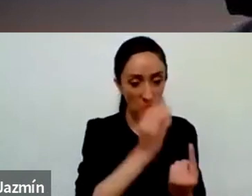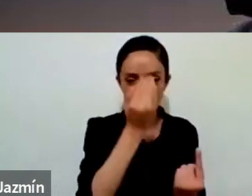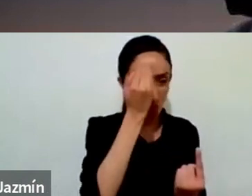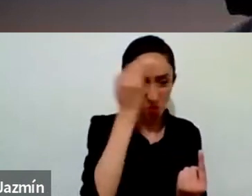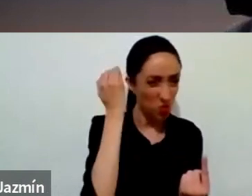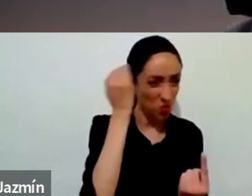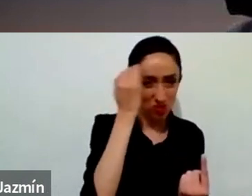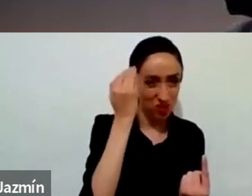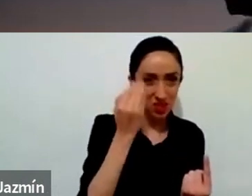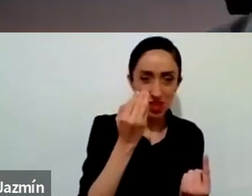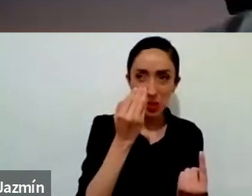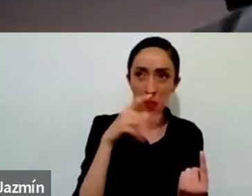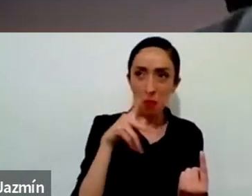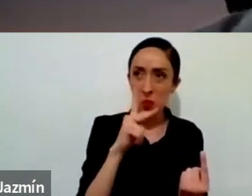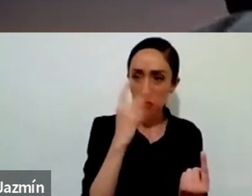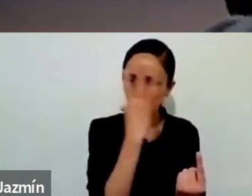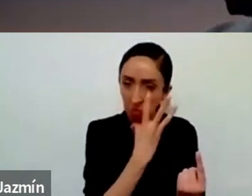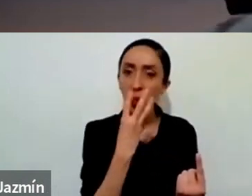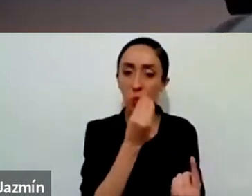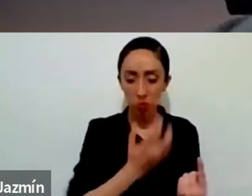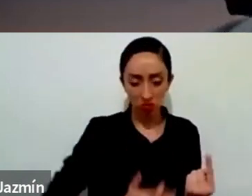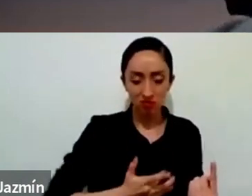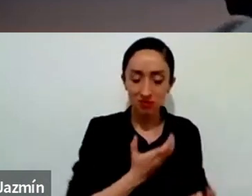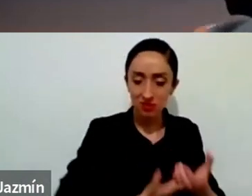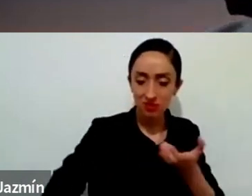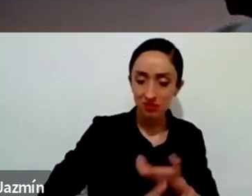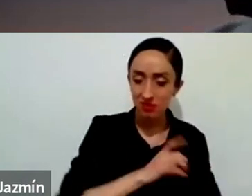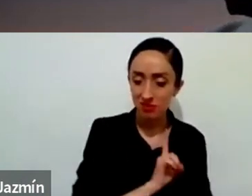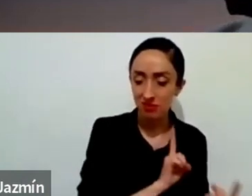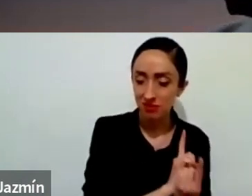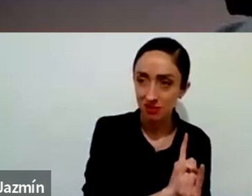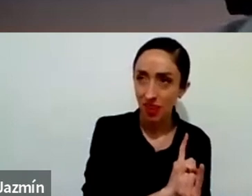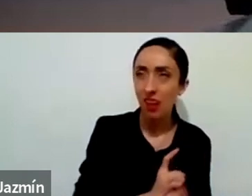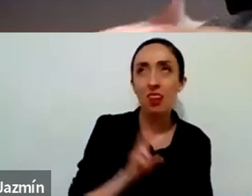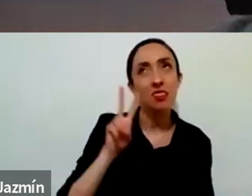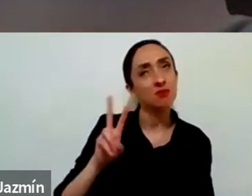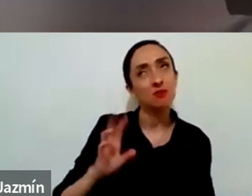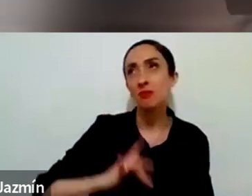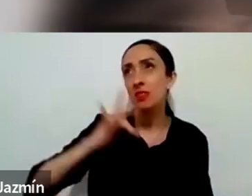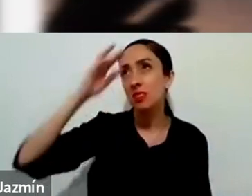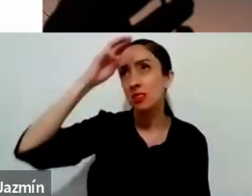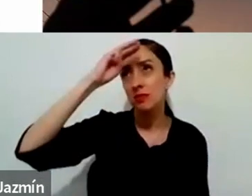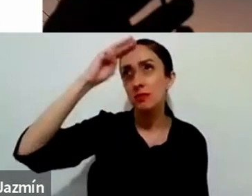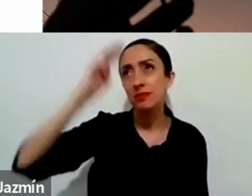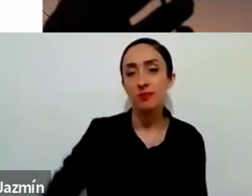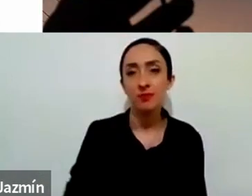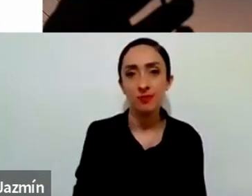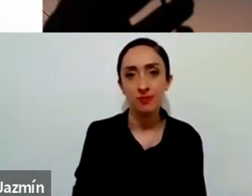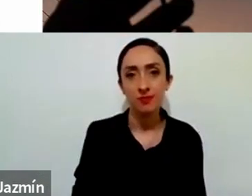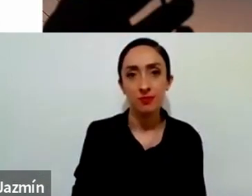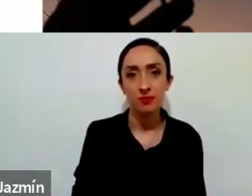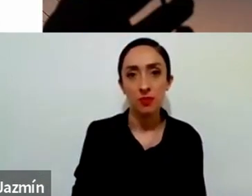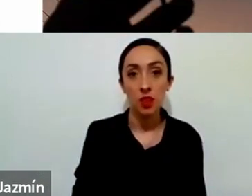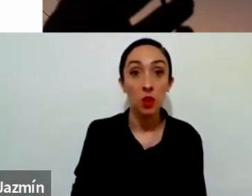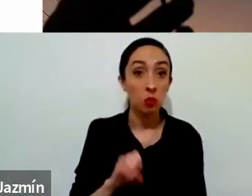encuentro. Gracias, Señor. O posiblemente, a lo mejor hay algo interno, ¿verdad? Una situación particular donde